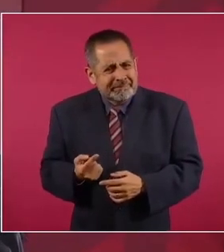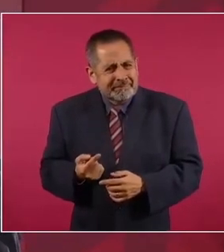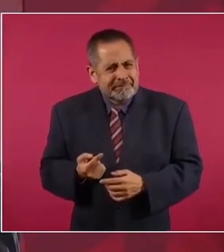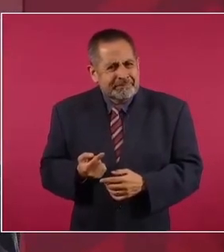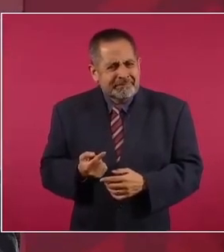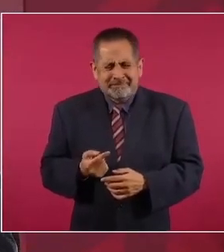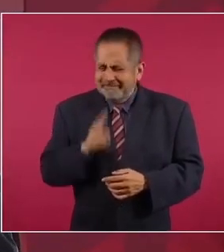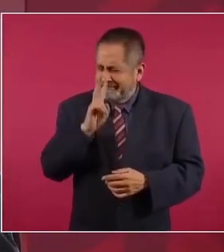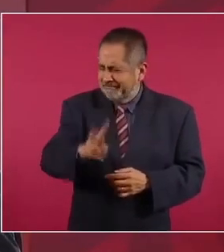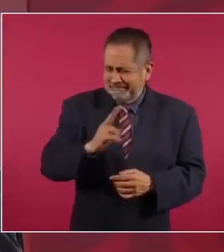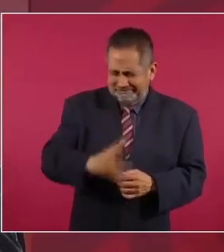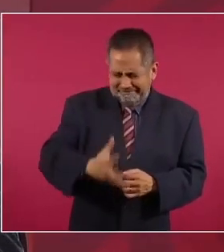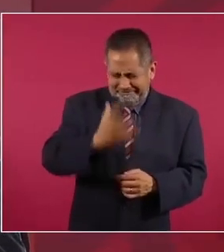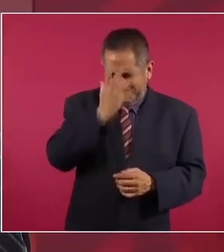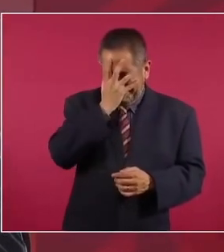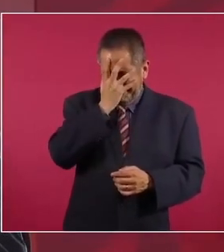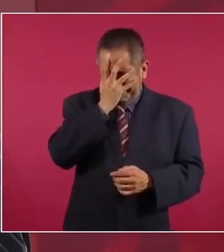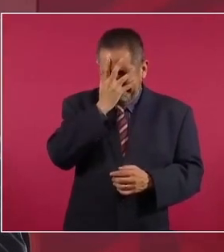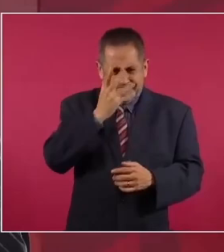vergonzosa.